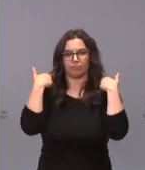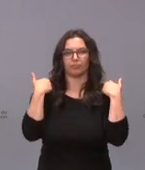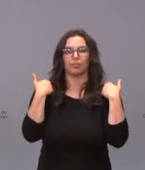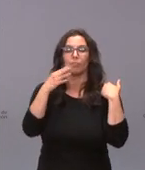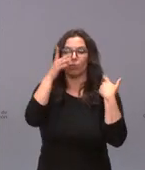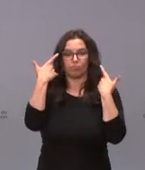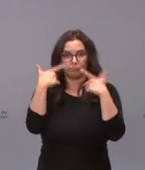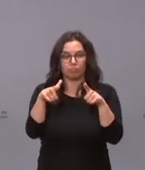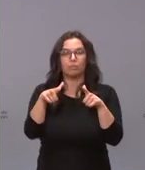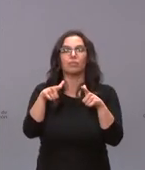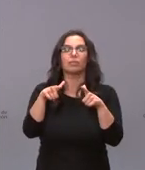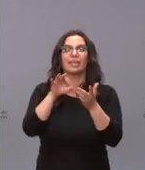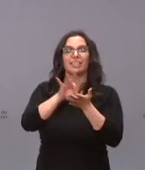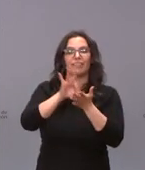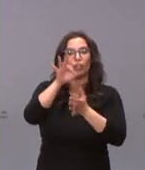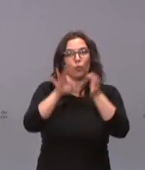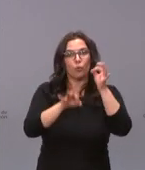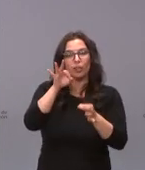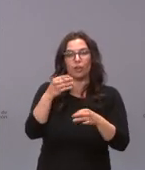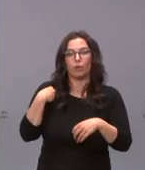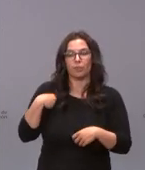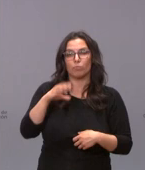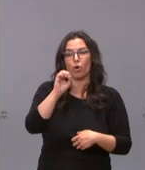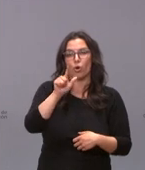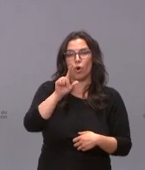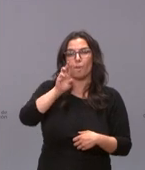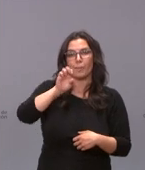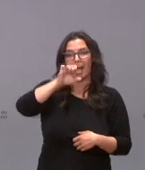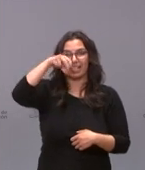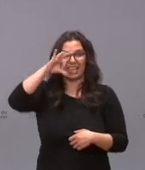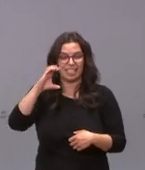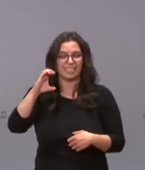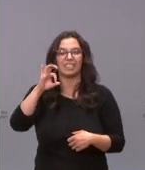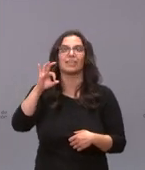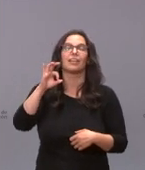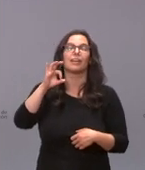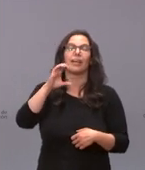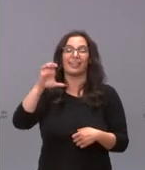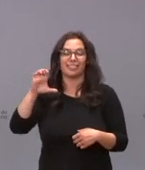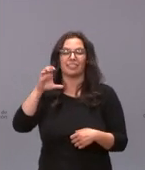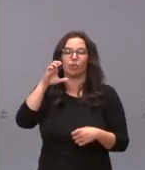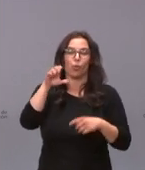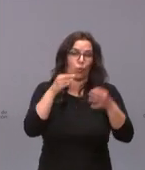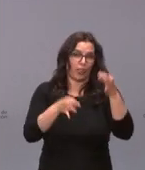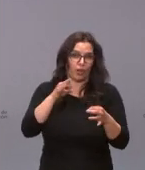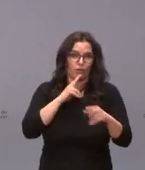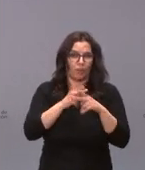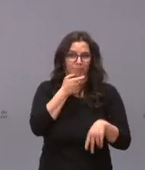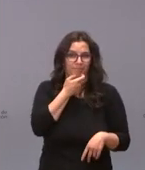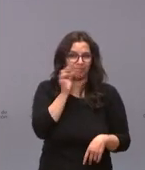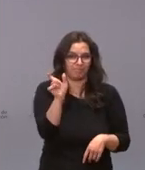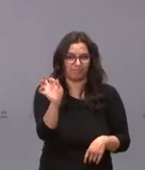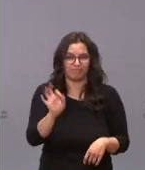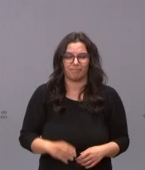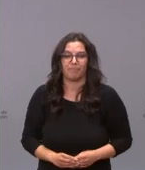Servicios Jurídicos a través del denominado compliance jurídico. ¿Y cómo definiríamos esta nueva herramienta aprobada hoy?